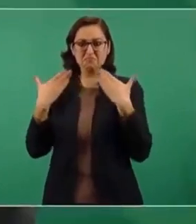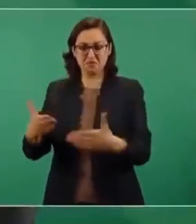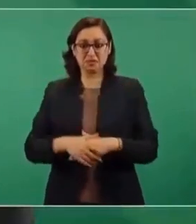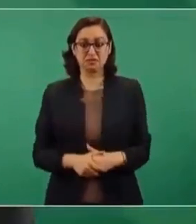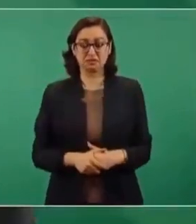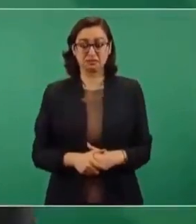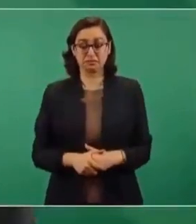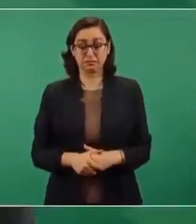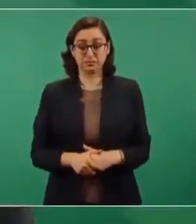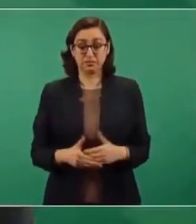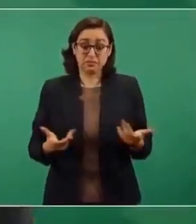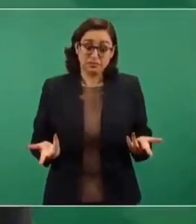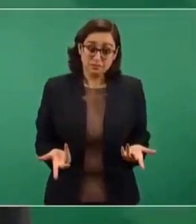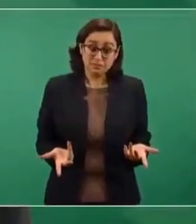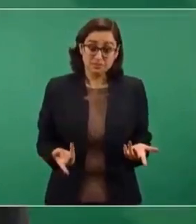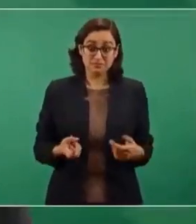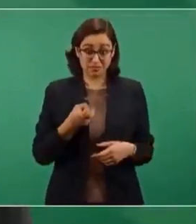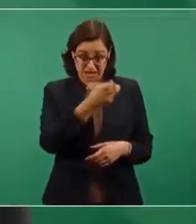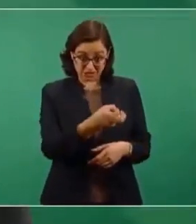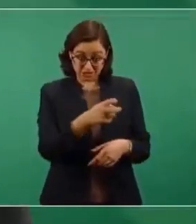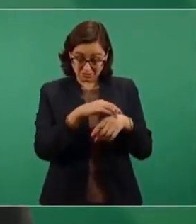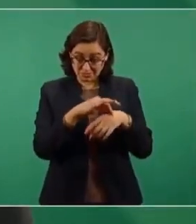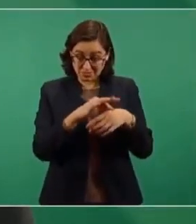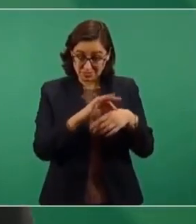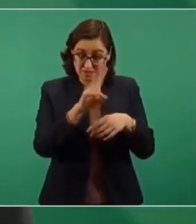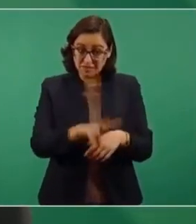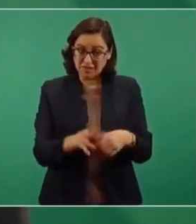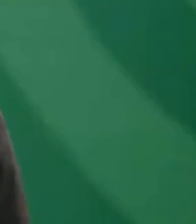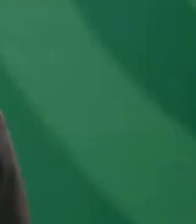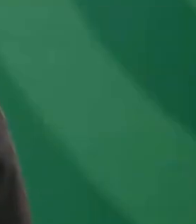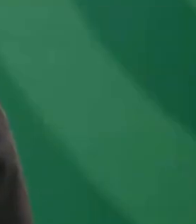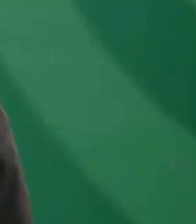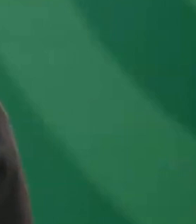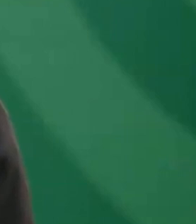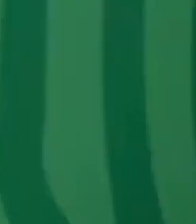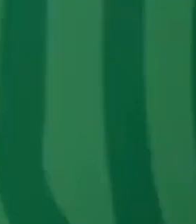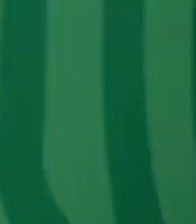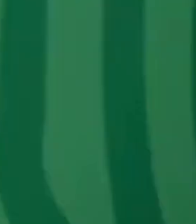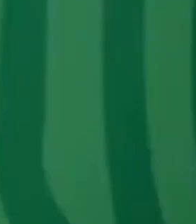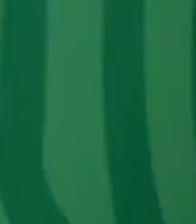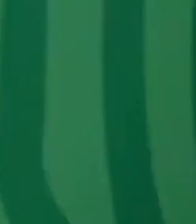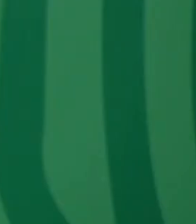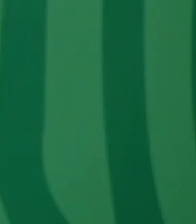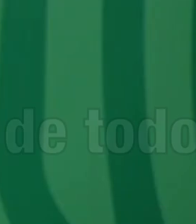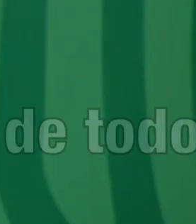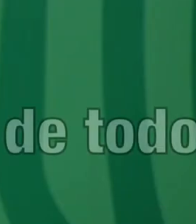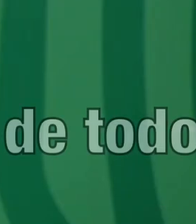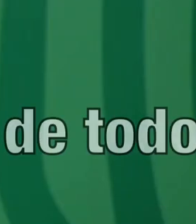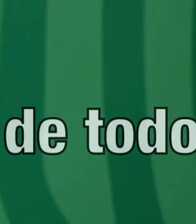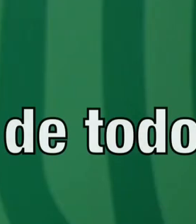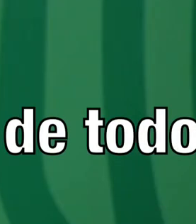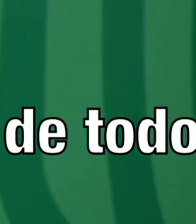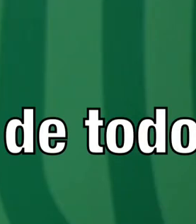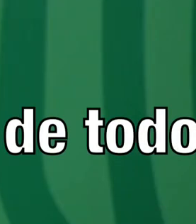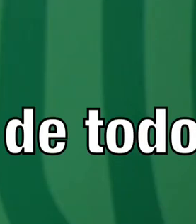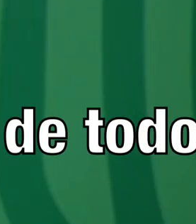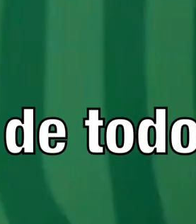Si eso, por ejemplo, fuese así, yo ya tendría alguna información. ¿Usted no la tenía? No, y yo ando bajo,